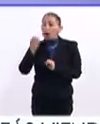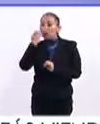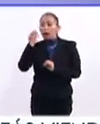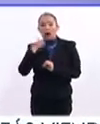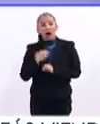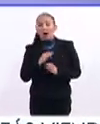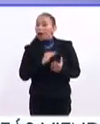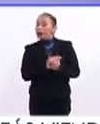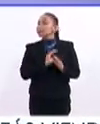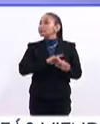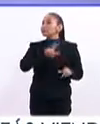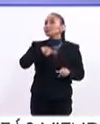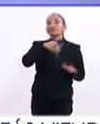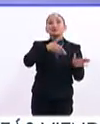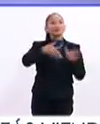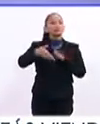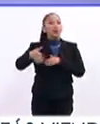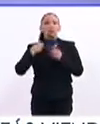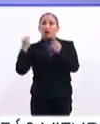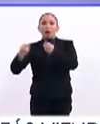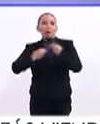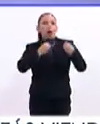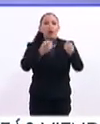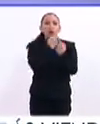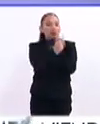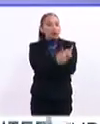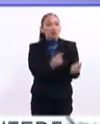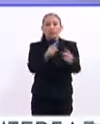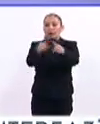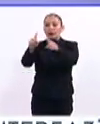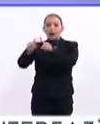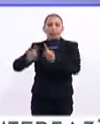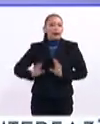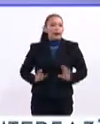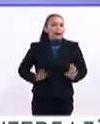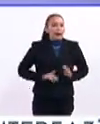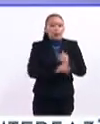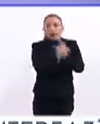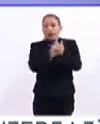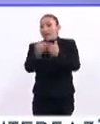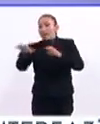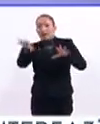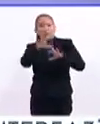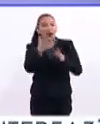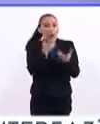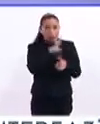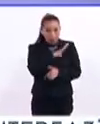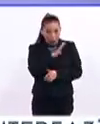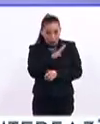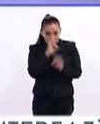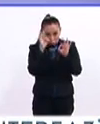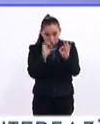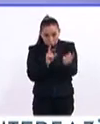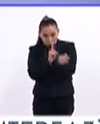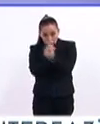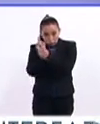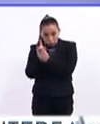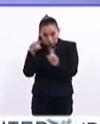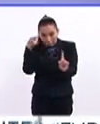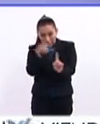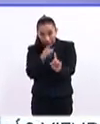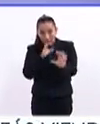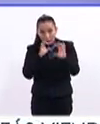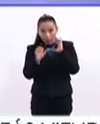pues simplemente se desentiende porque a lo mejor tiene muchísimos niños con distintos rasgos, distintas problemáticas, pero no existe esa comunicación